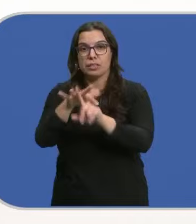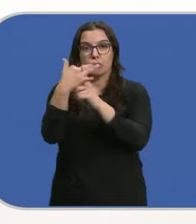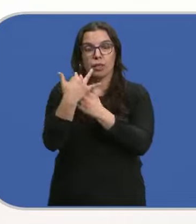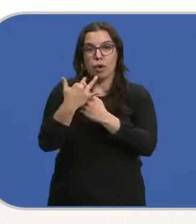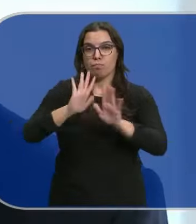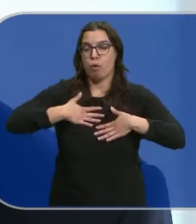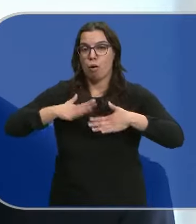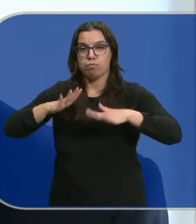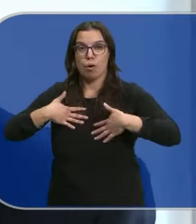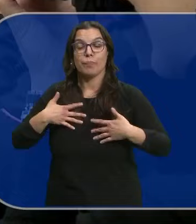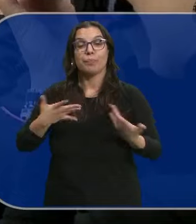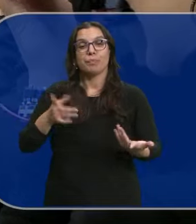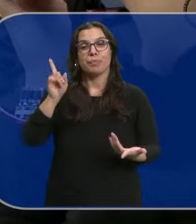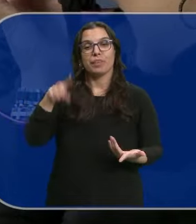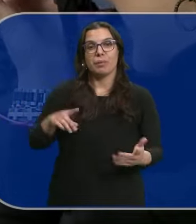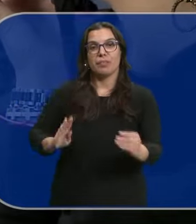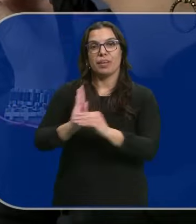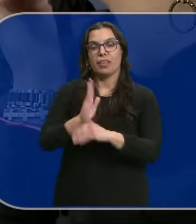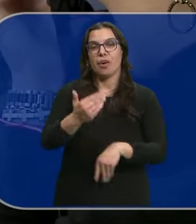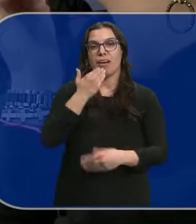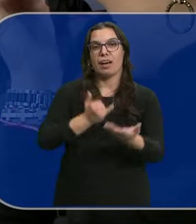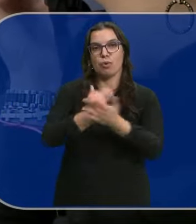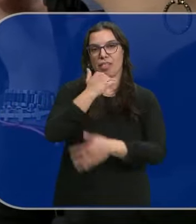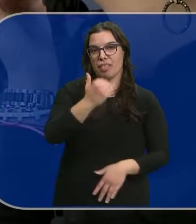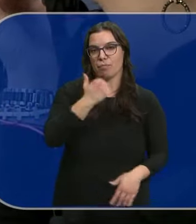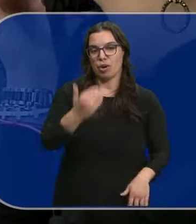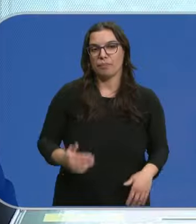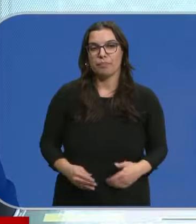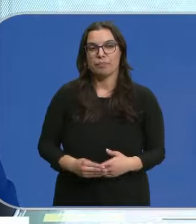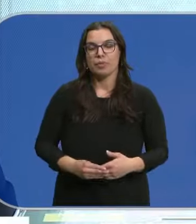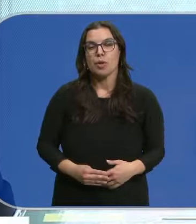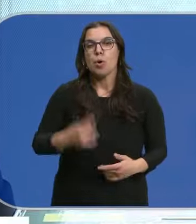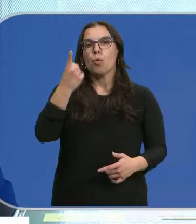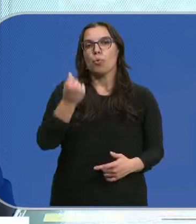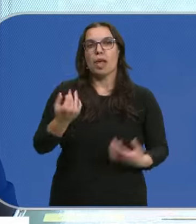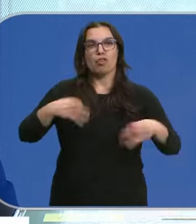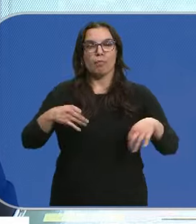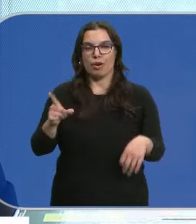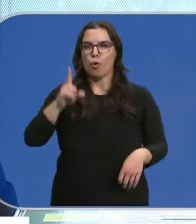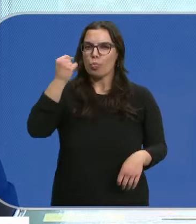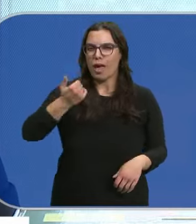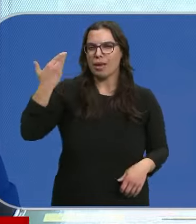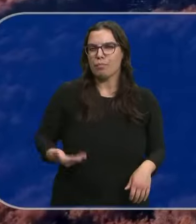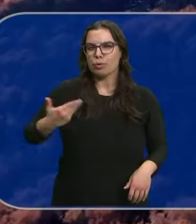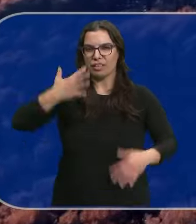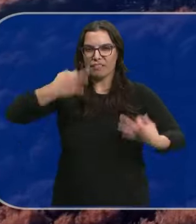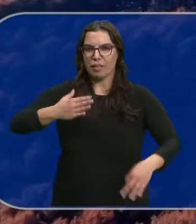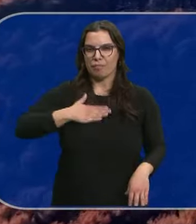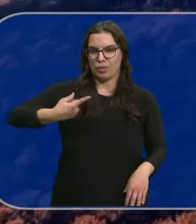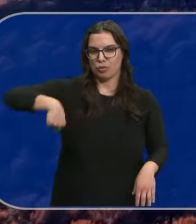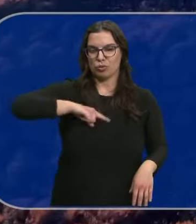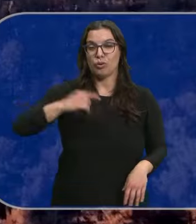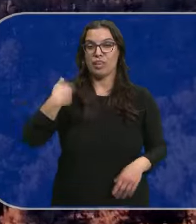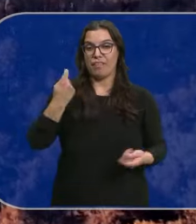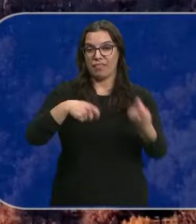circunstancias Que van viniendo Y cuenta Con la financiación De Caja Rural De Zamora No es un día más Es un día Realmente importante Para nosotros Ya